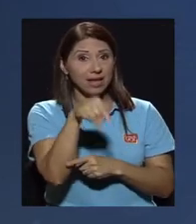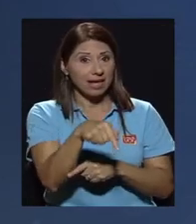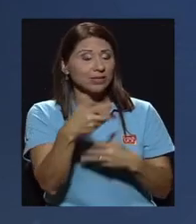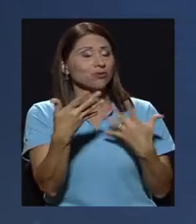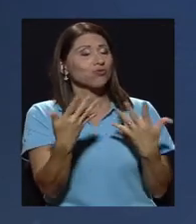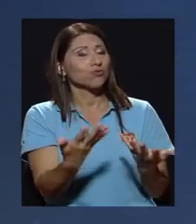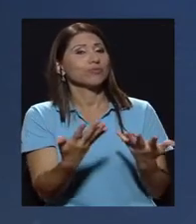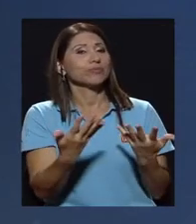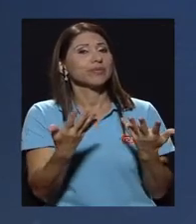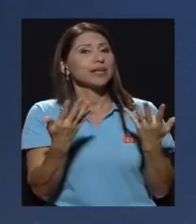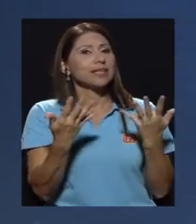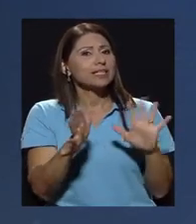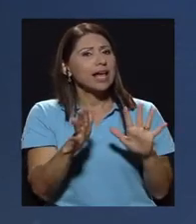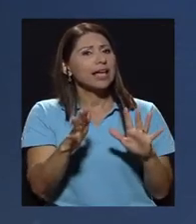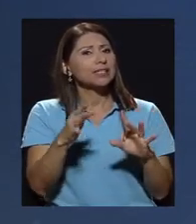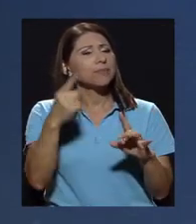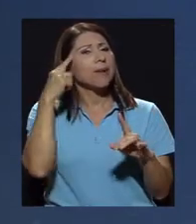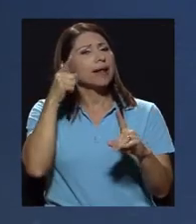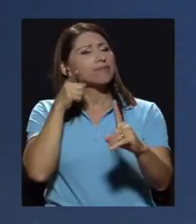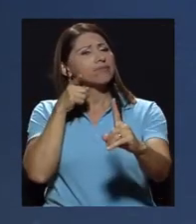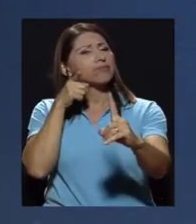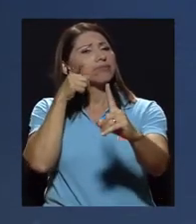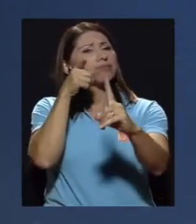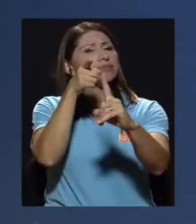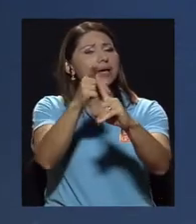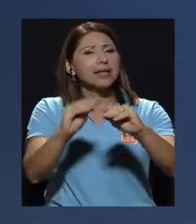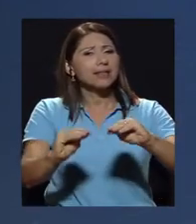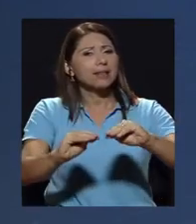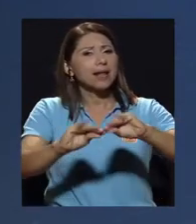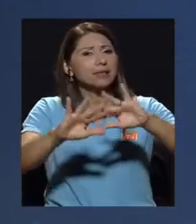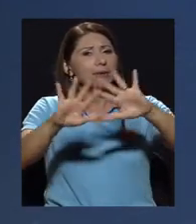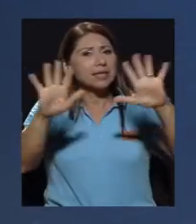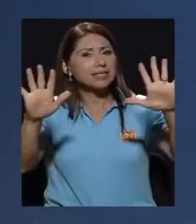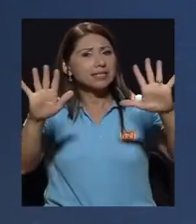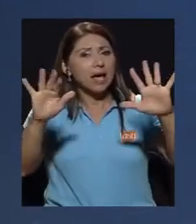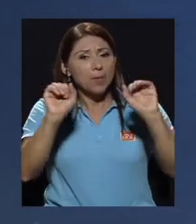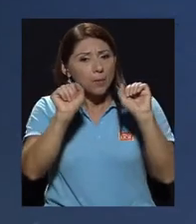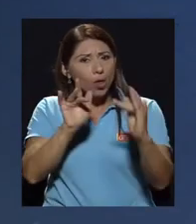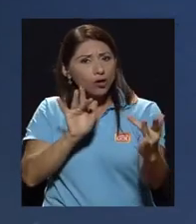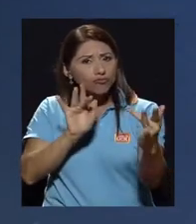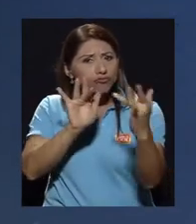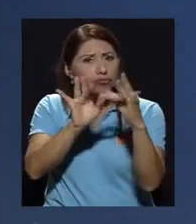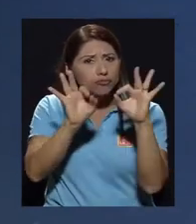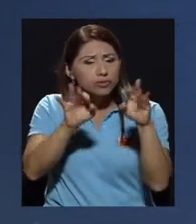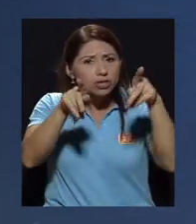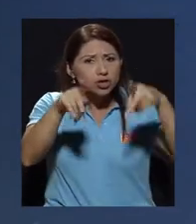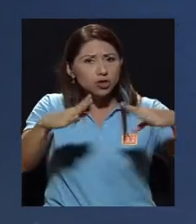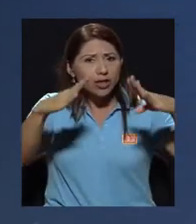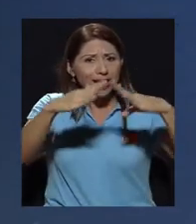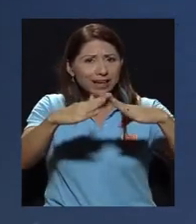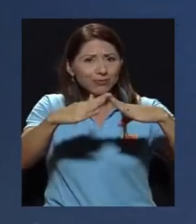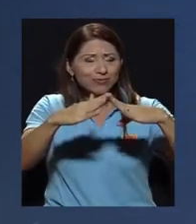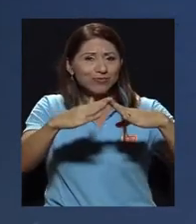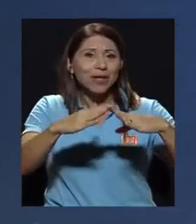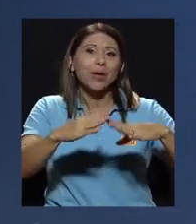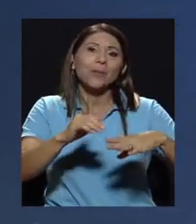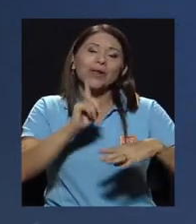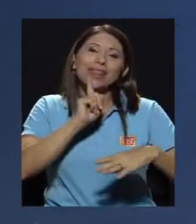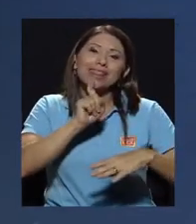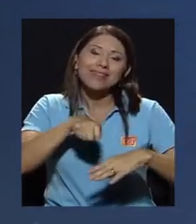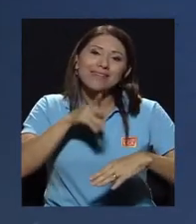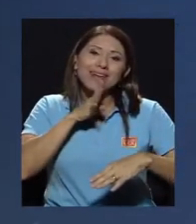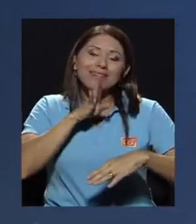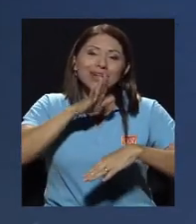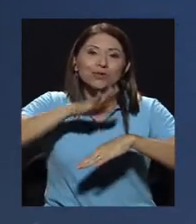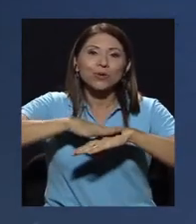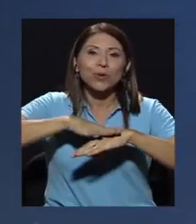camino, ¿verdad?, hacia esta transparencia, hacia llegar mejor al ciudadano. Bueno, habría que hablar del habitante, ¿verdad?,